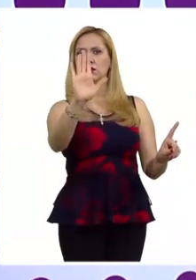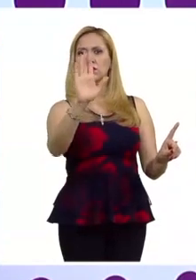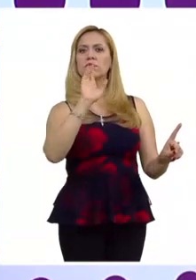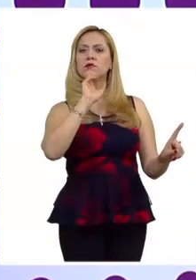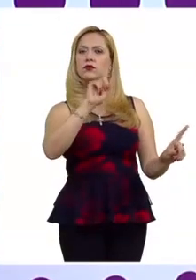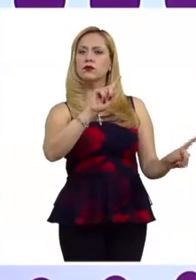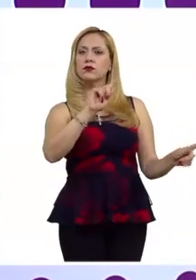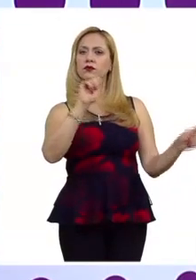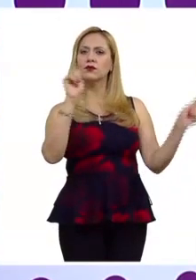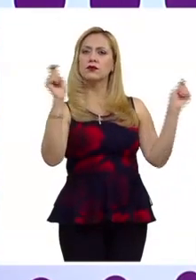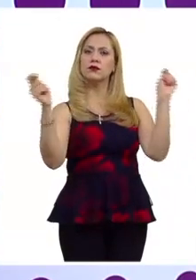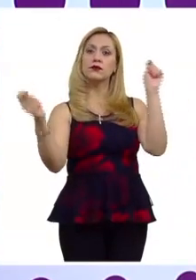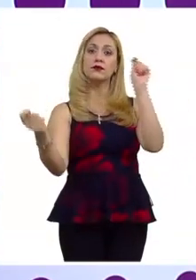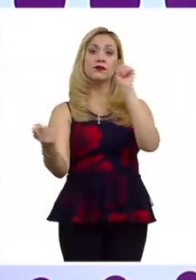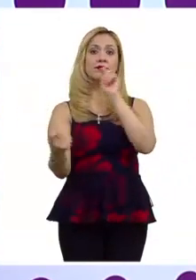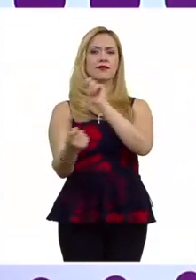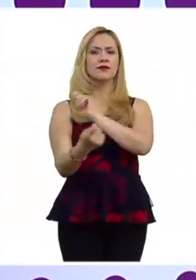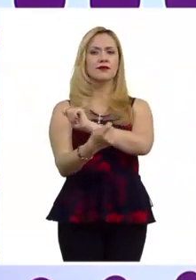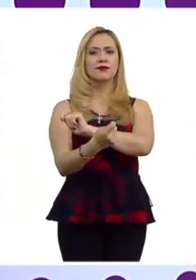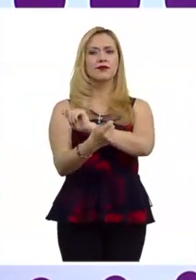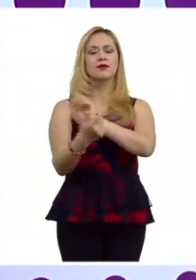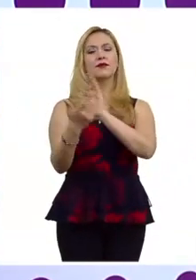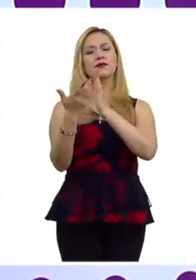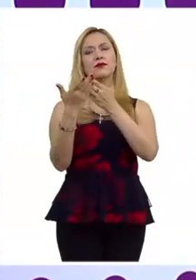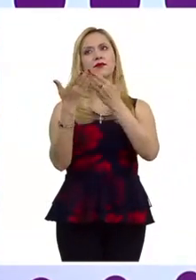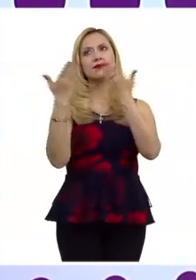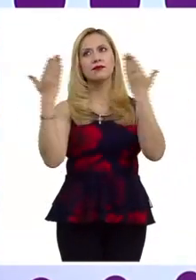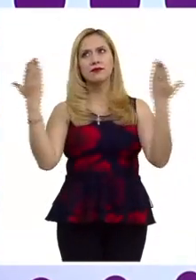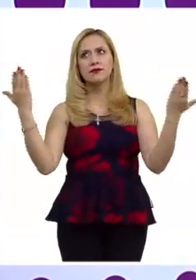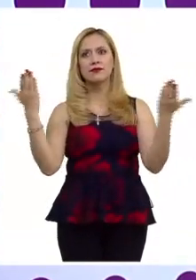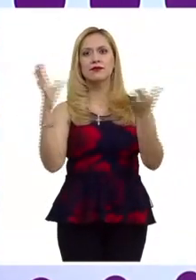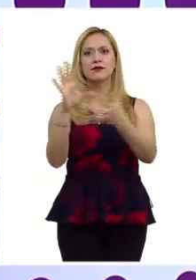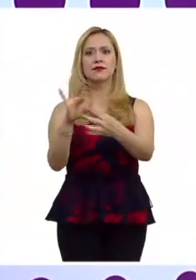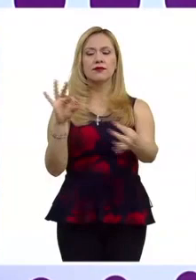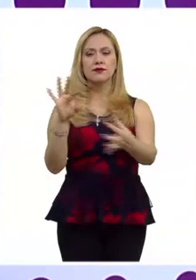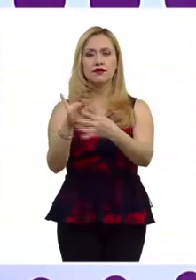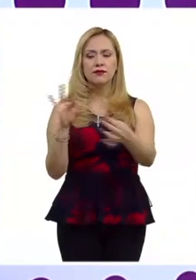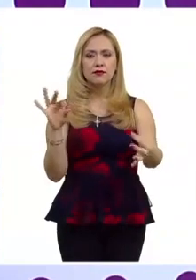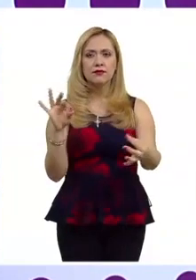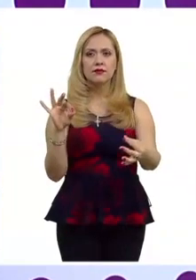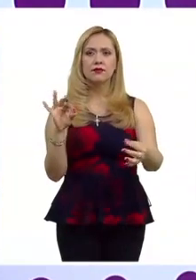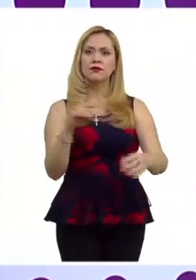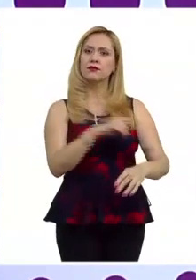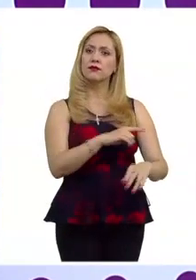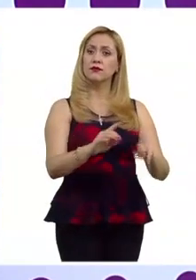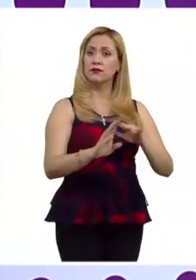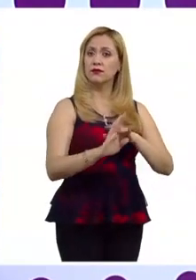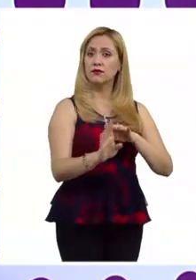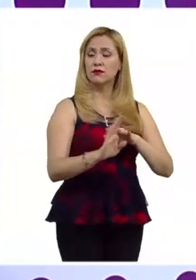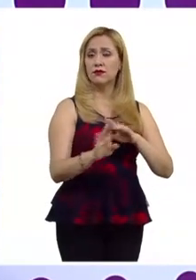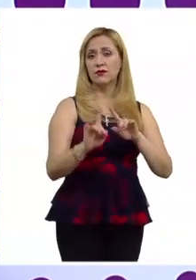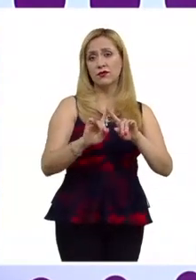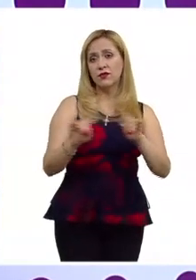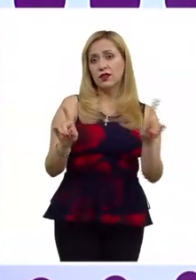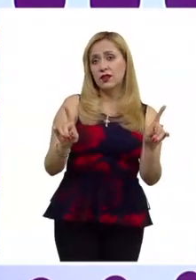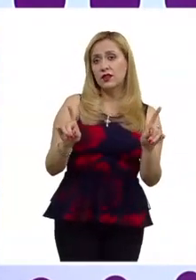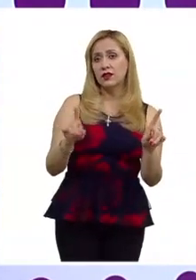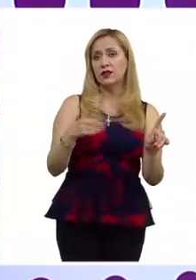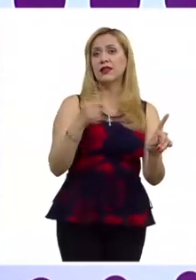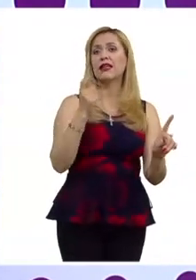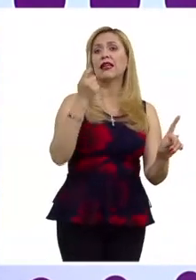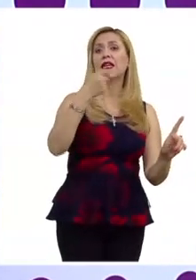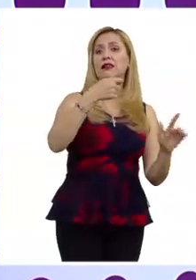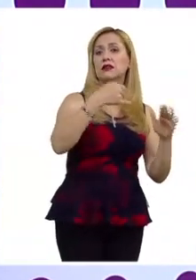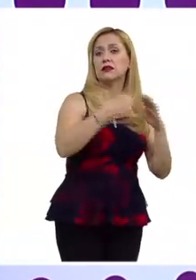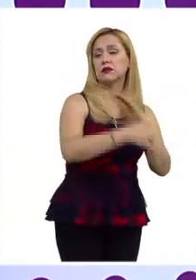ofrecerle a la audiencia una narrativa que presente a los inmigrantes de otra forma. Y esto lo ha